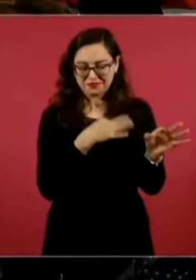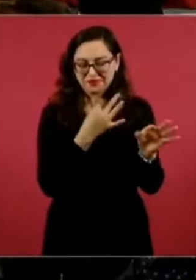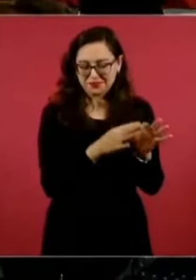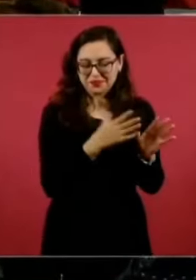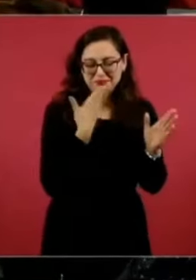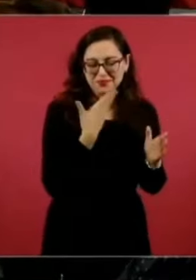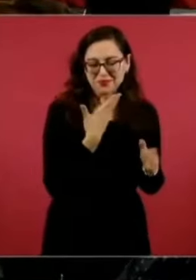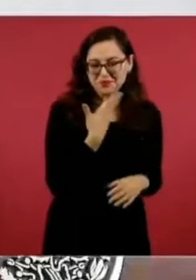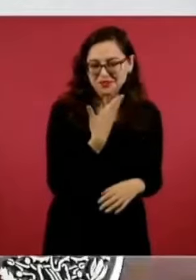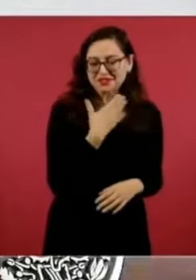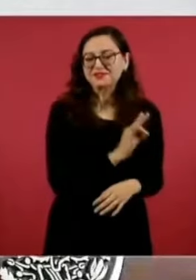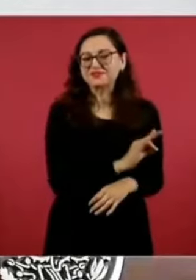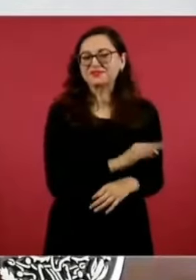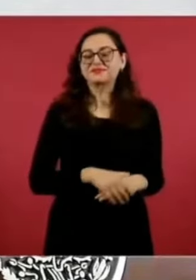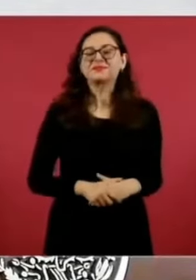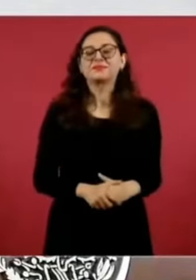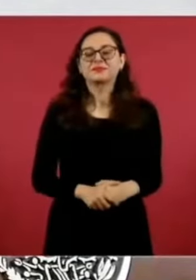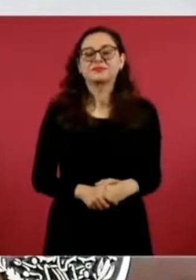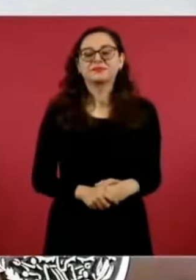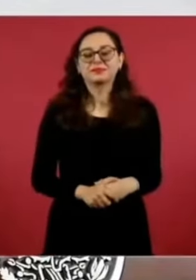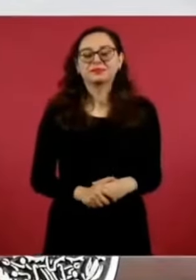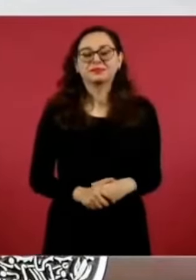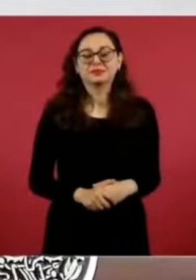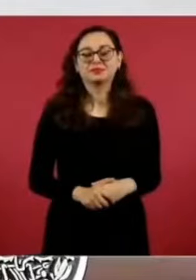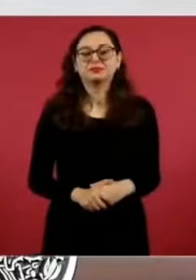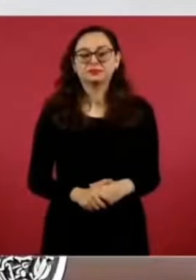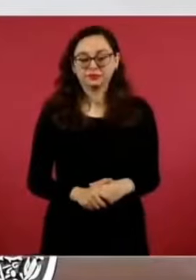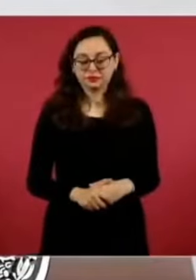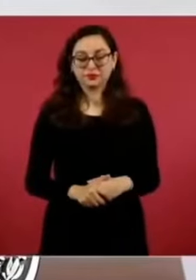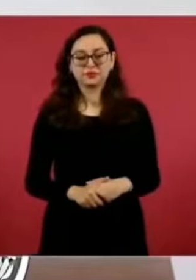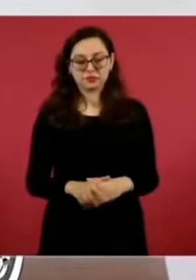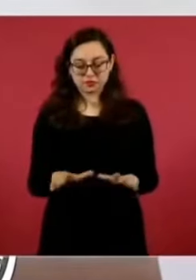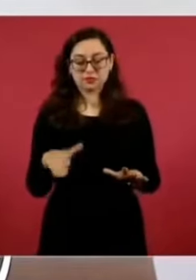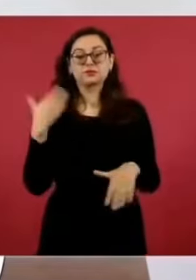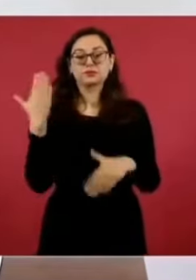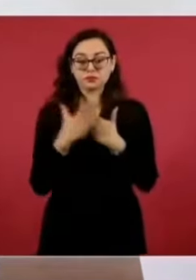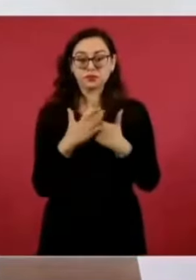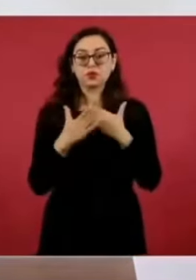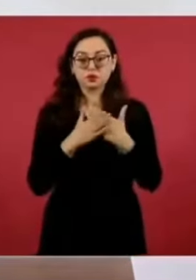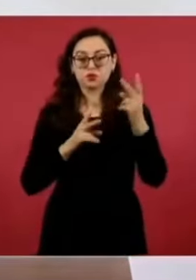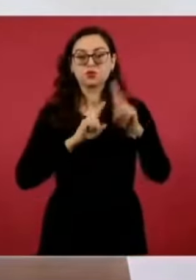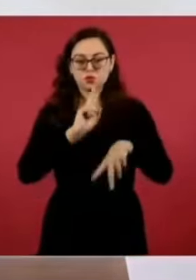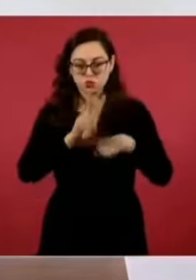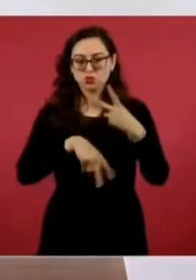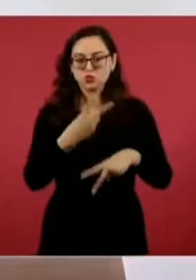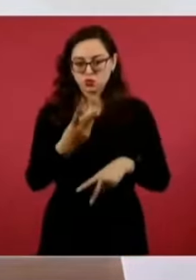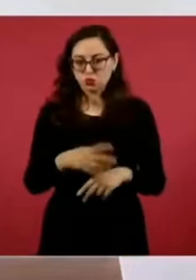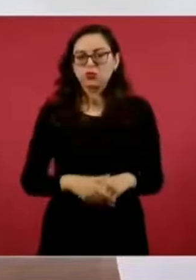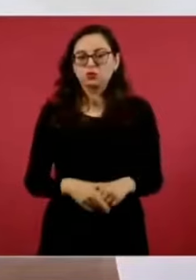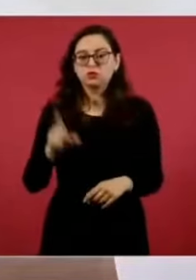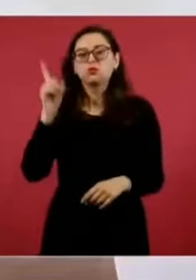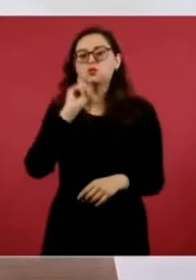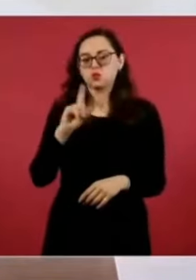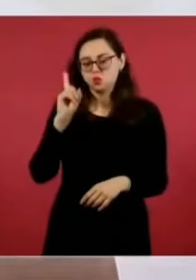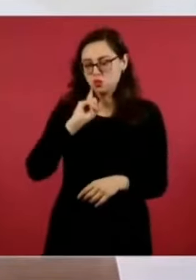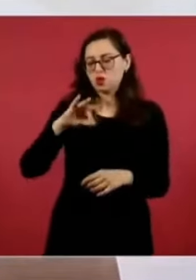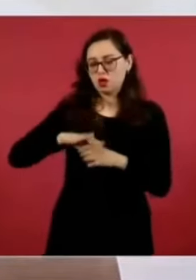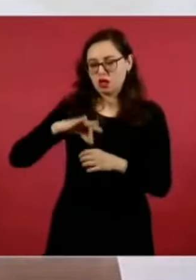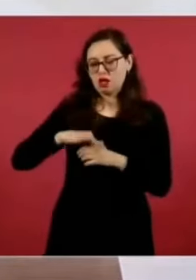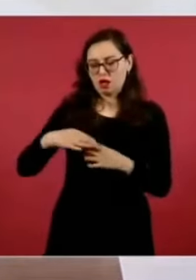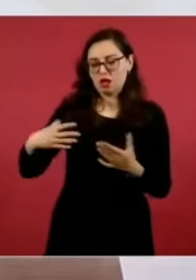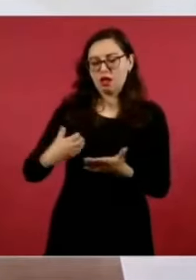pero saben, sí vamos a ir con la presidenta electa